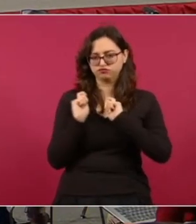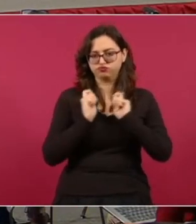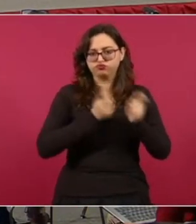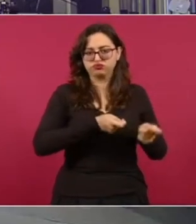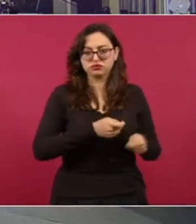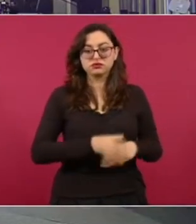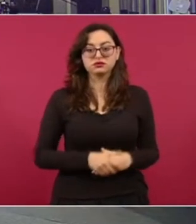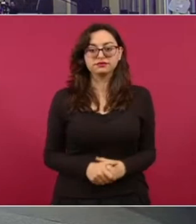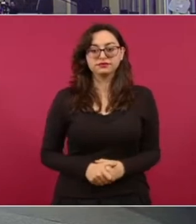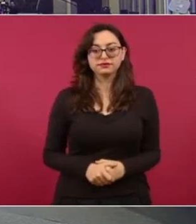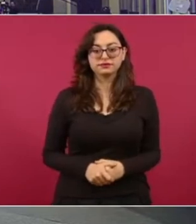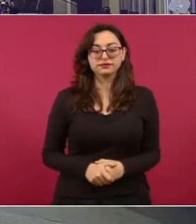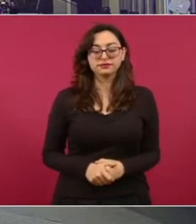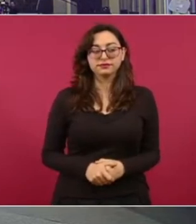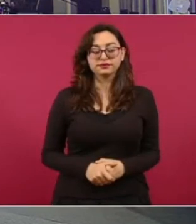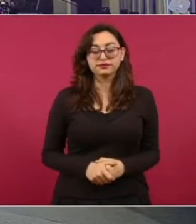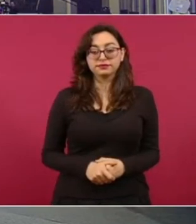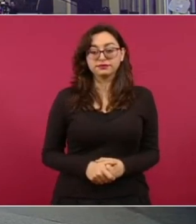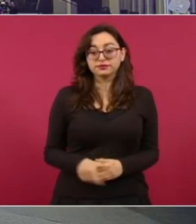Esa es la recomendación.